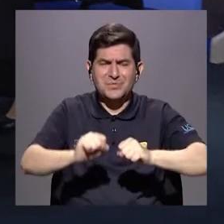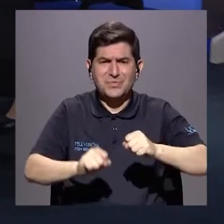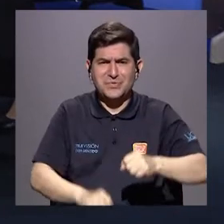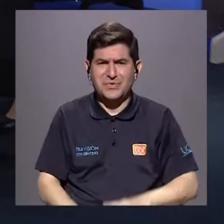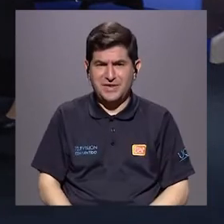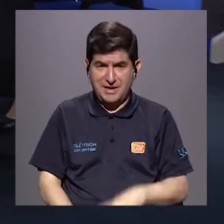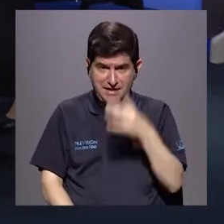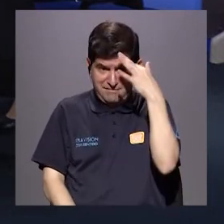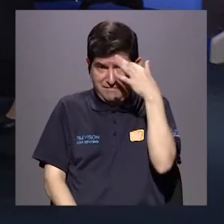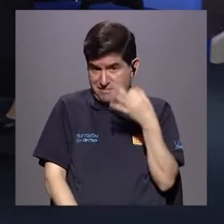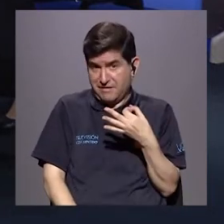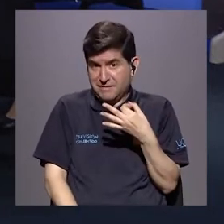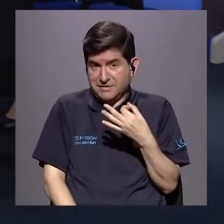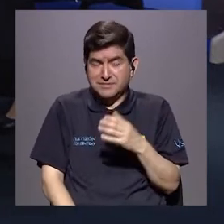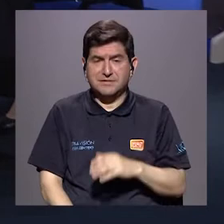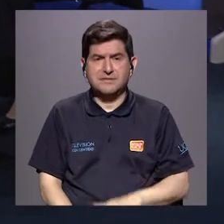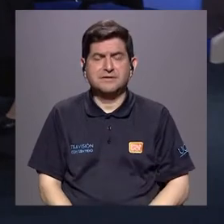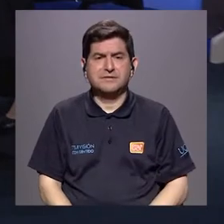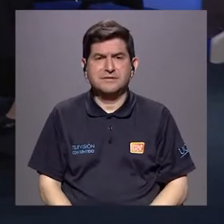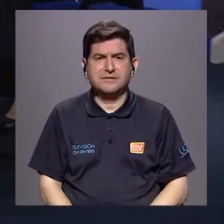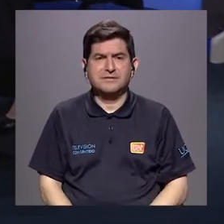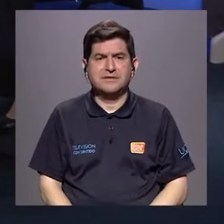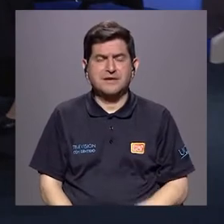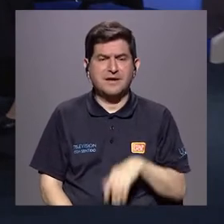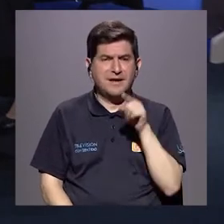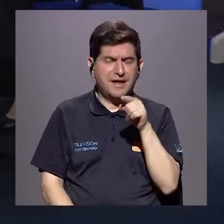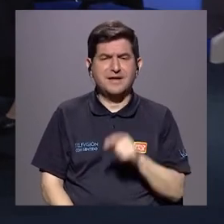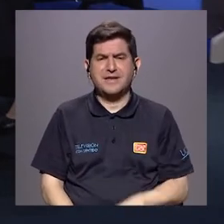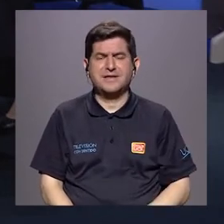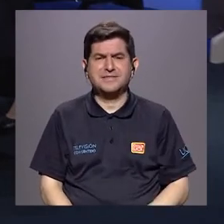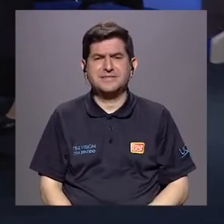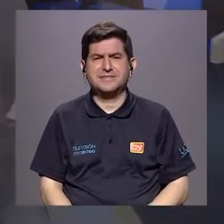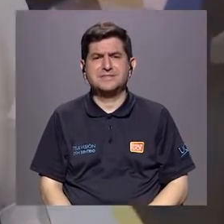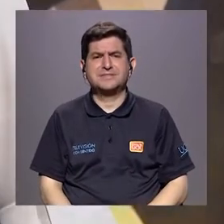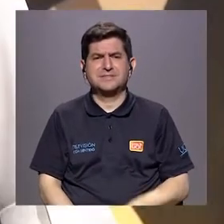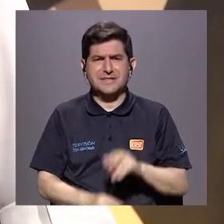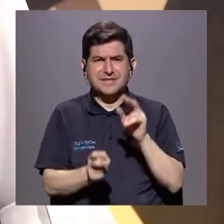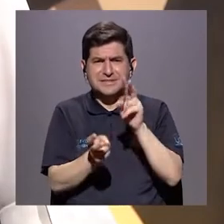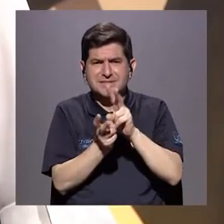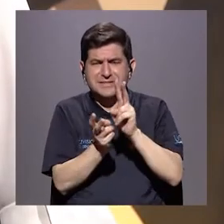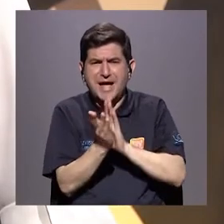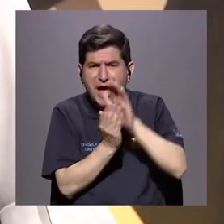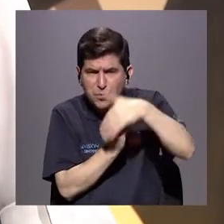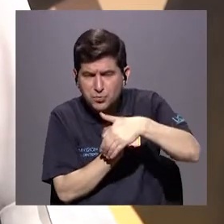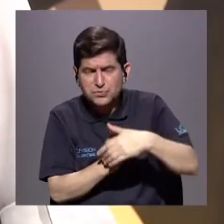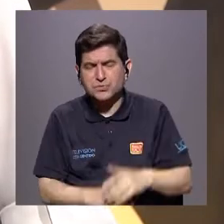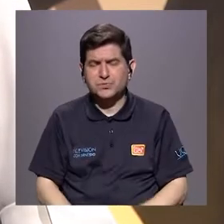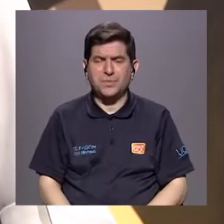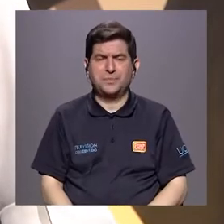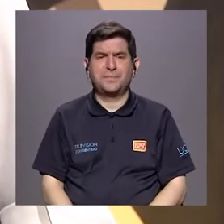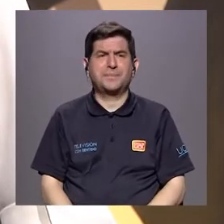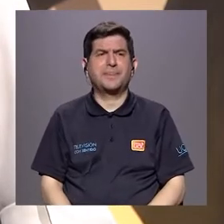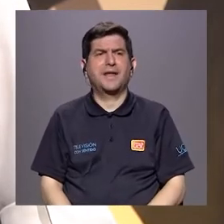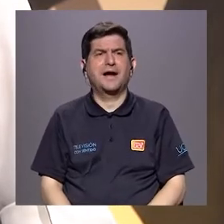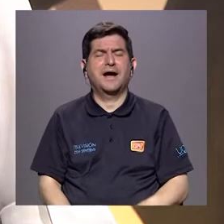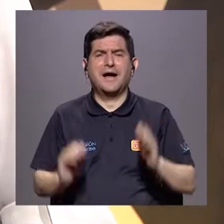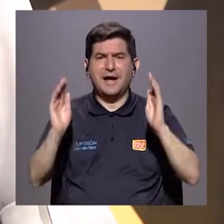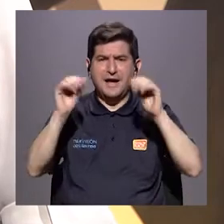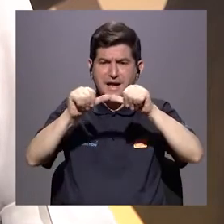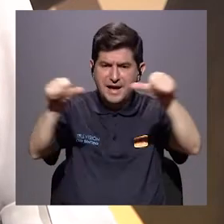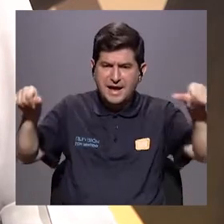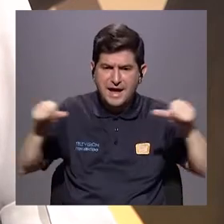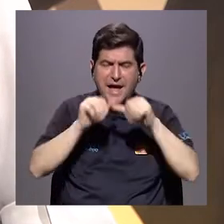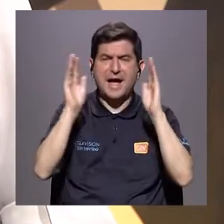consideradas como sexualmente abusivas? Claro. Hay un rango muy grande y